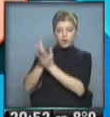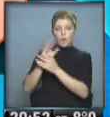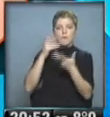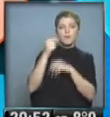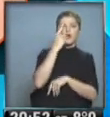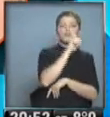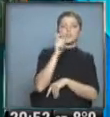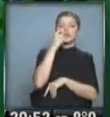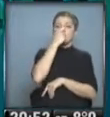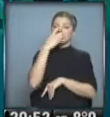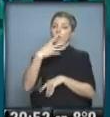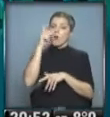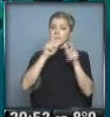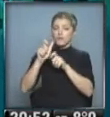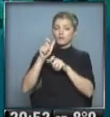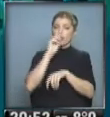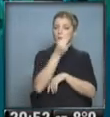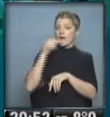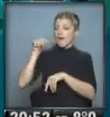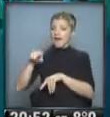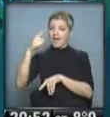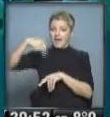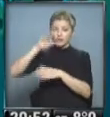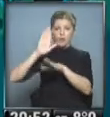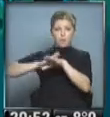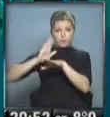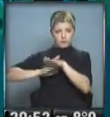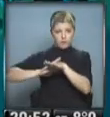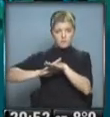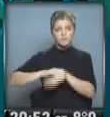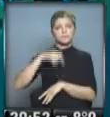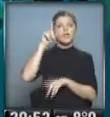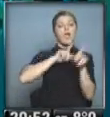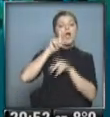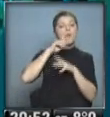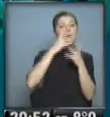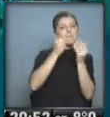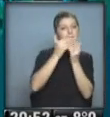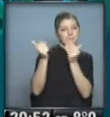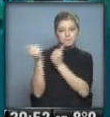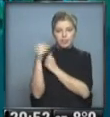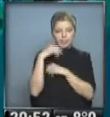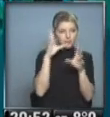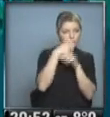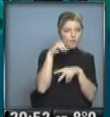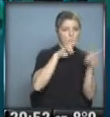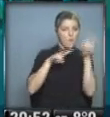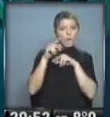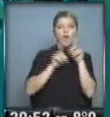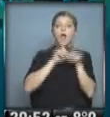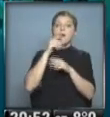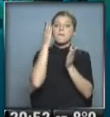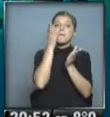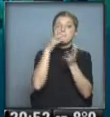víctimas. Represores prófugos El Ministerio de Justicia y Derechos Humanos ofrece